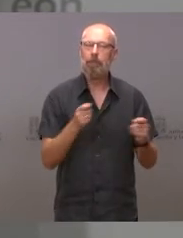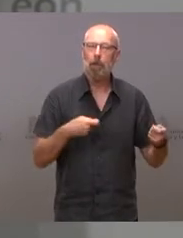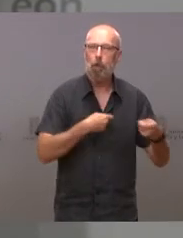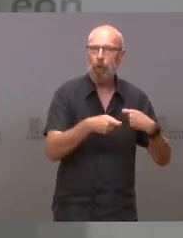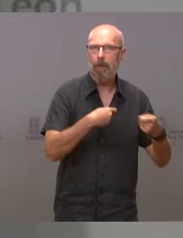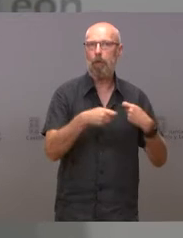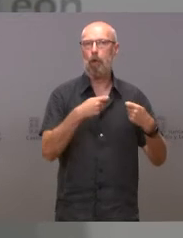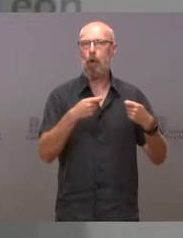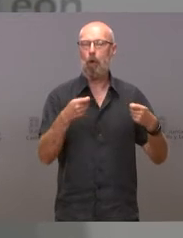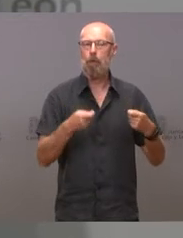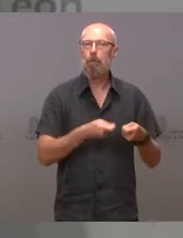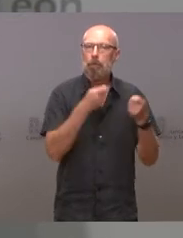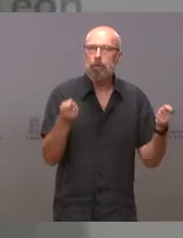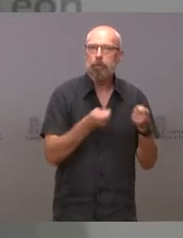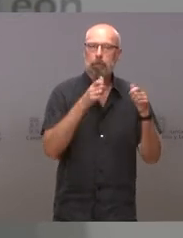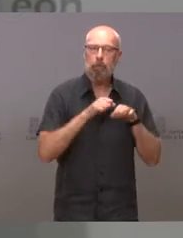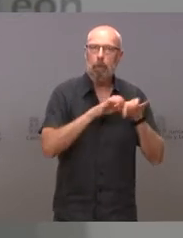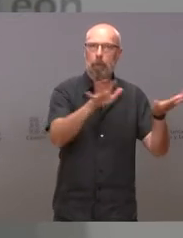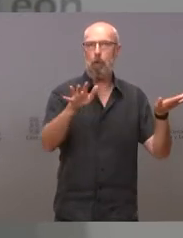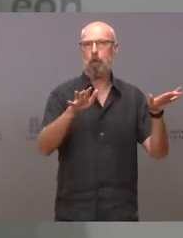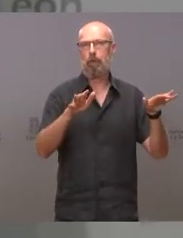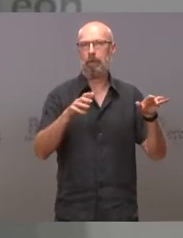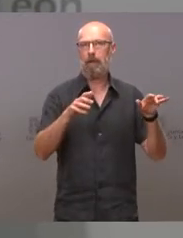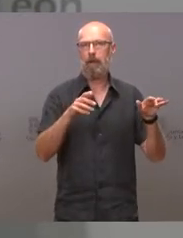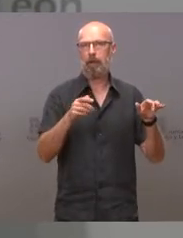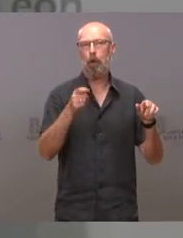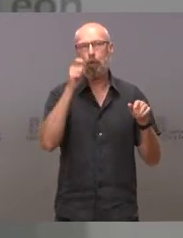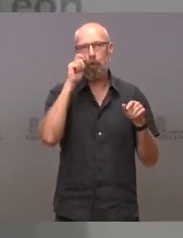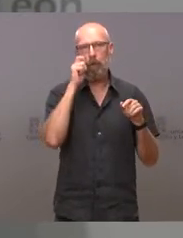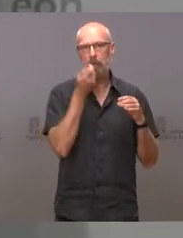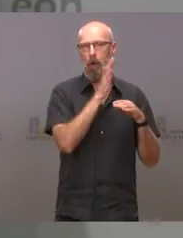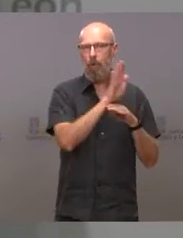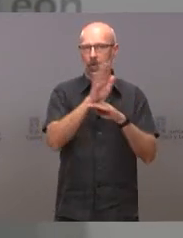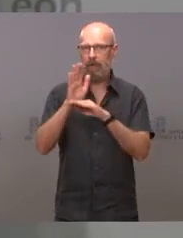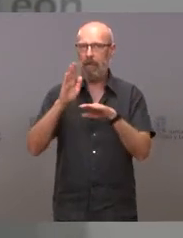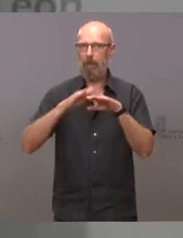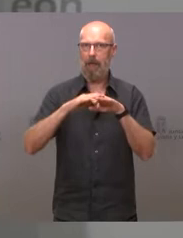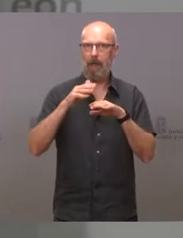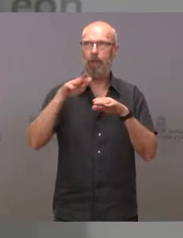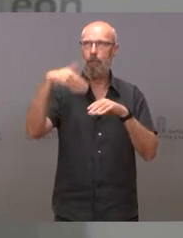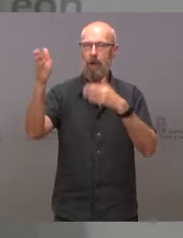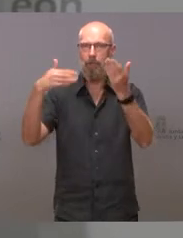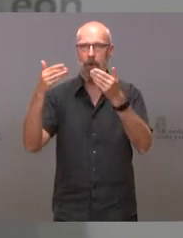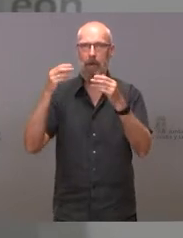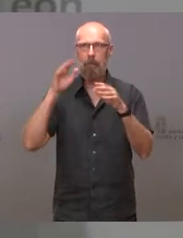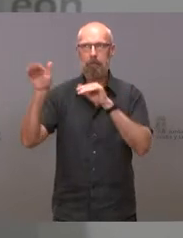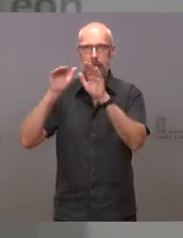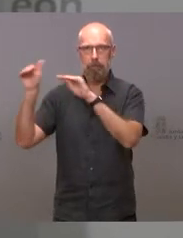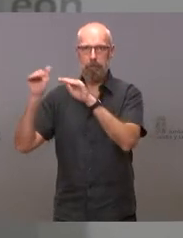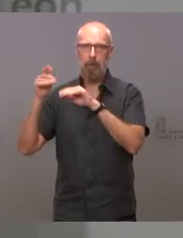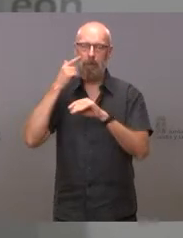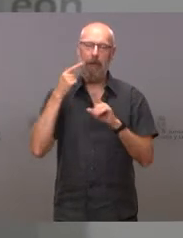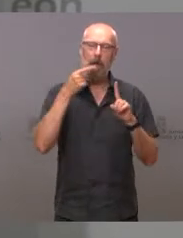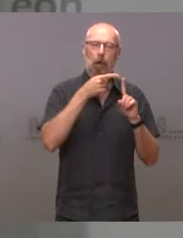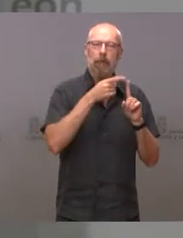e internacionalización de la oferta turística, así como mejora de la accesibilidad y de la señalización de los productos turísticos.